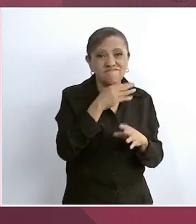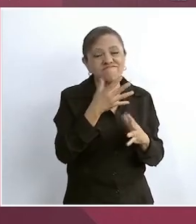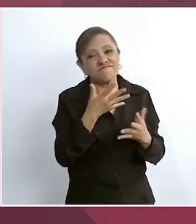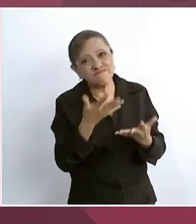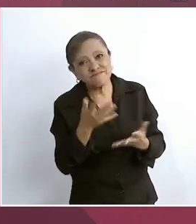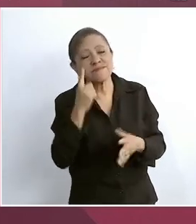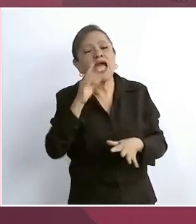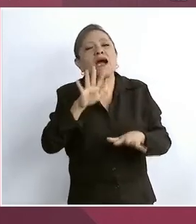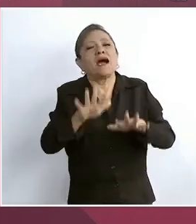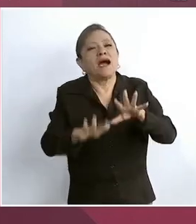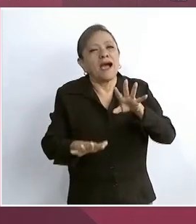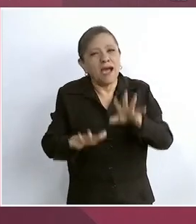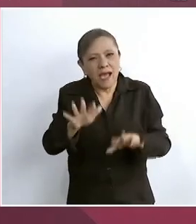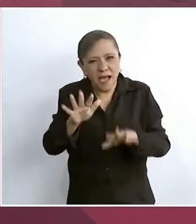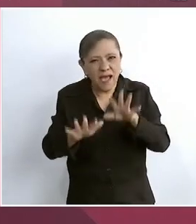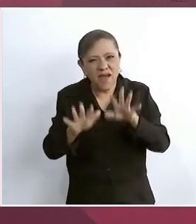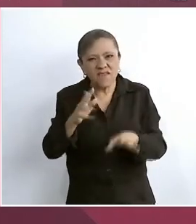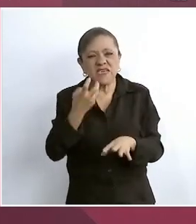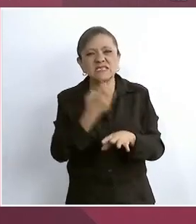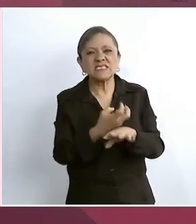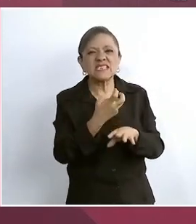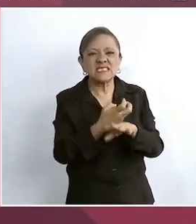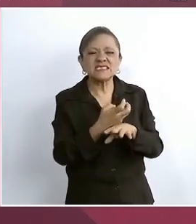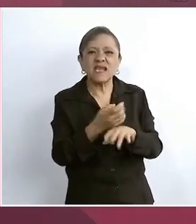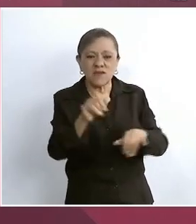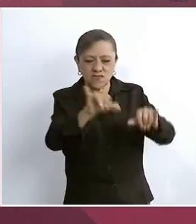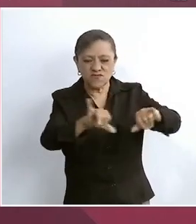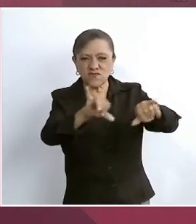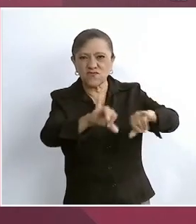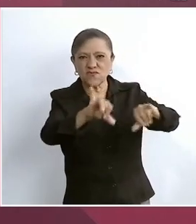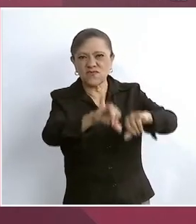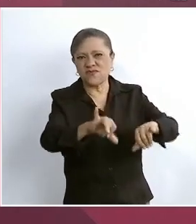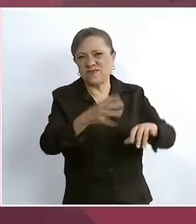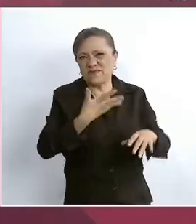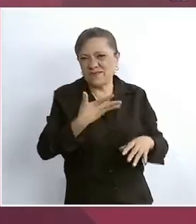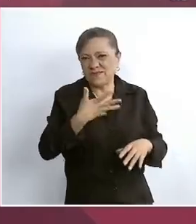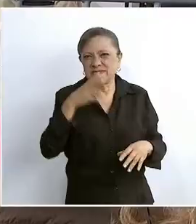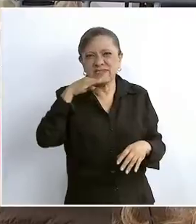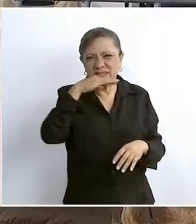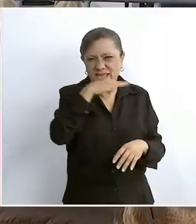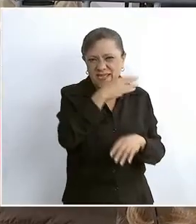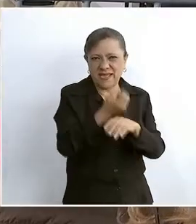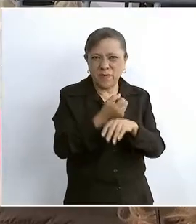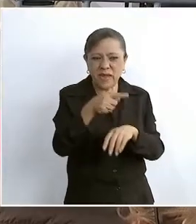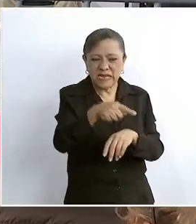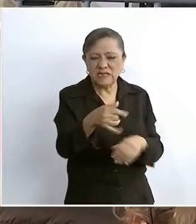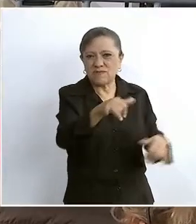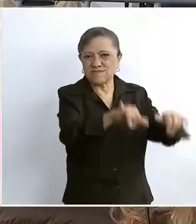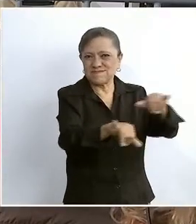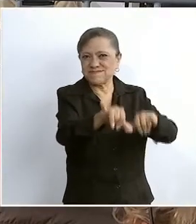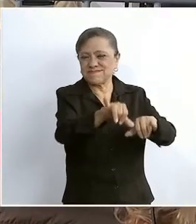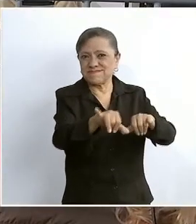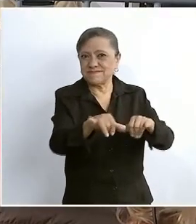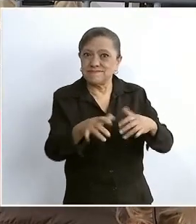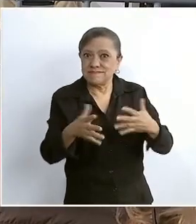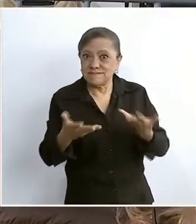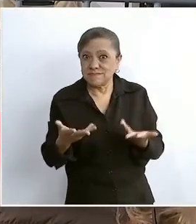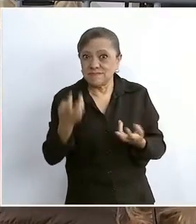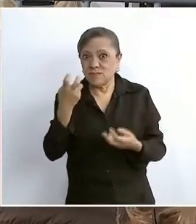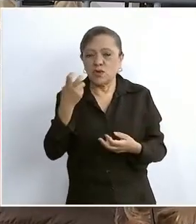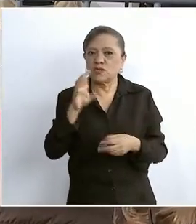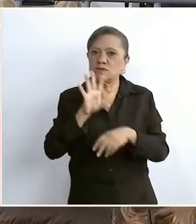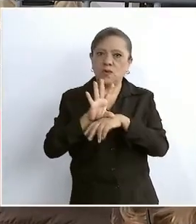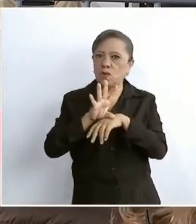casos es maíz transgénico y nosotros no vamos a permitir